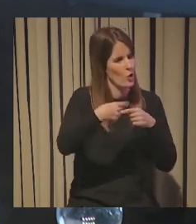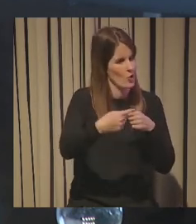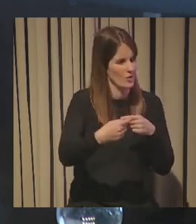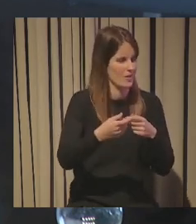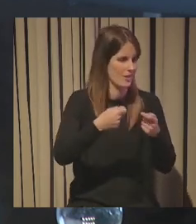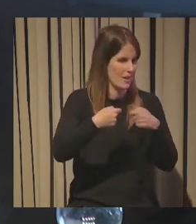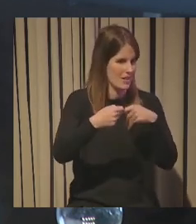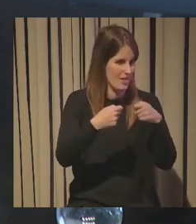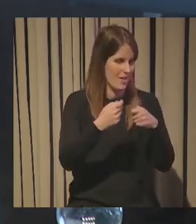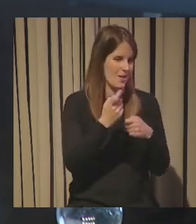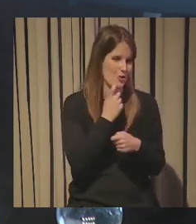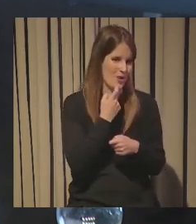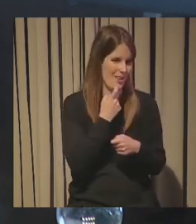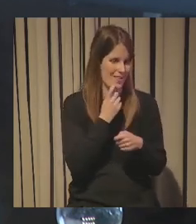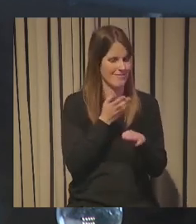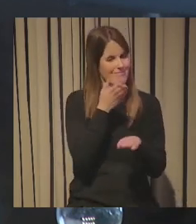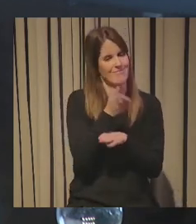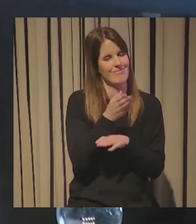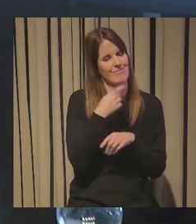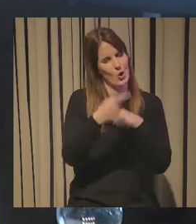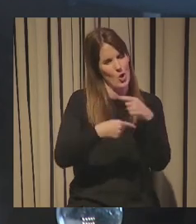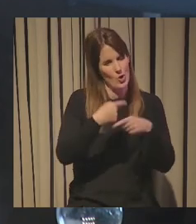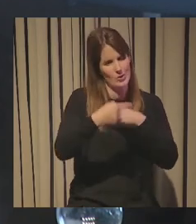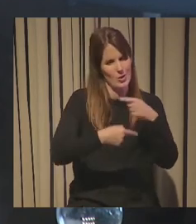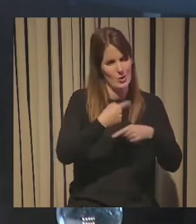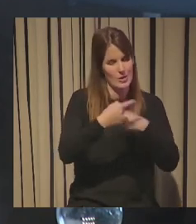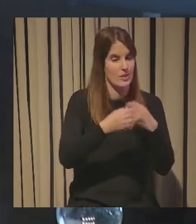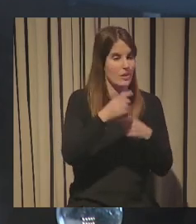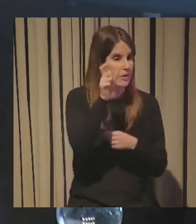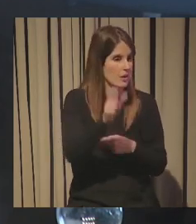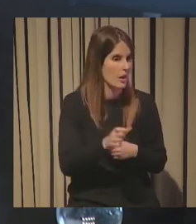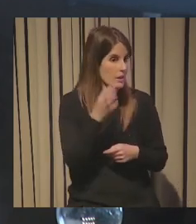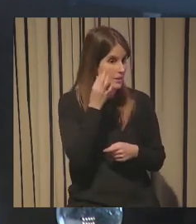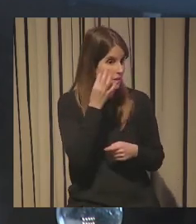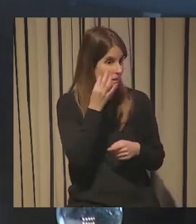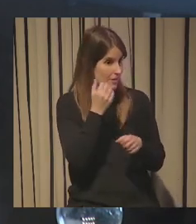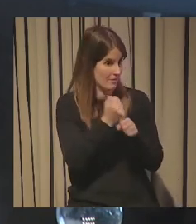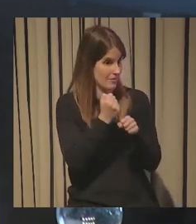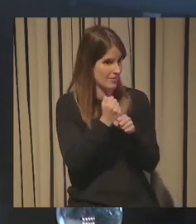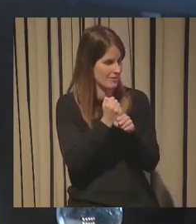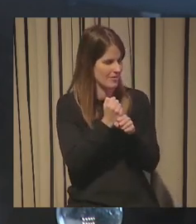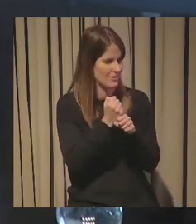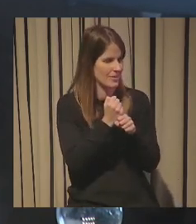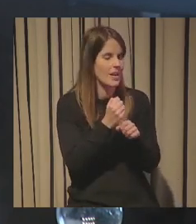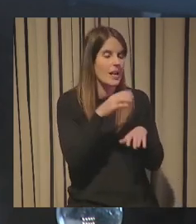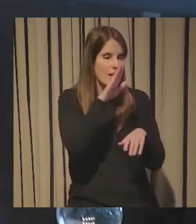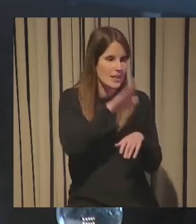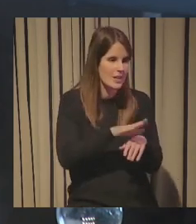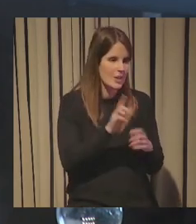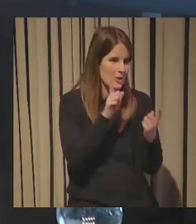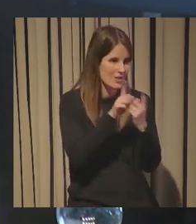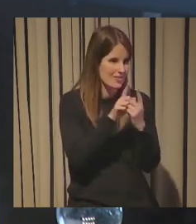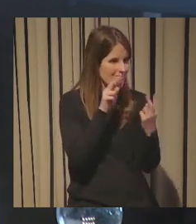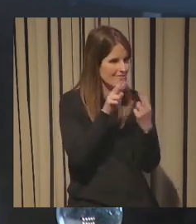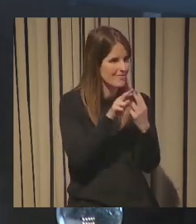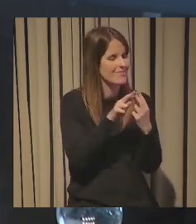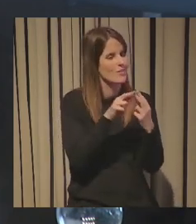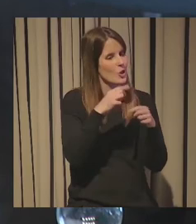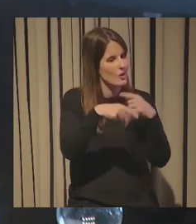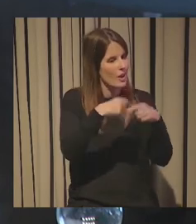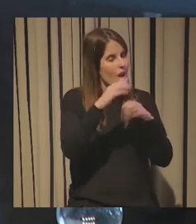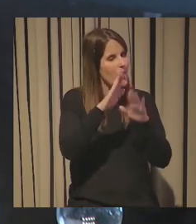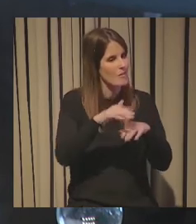a una tienda de chuches y la dependienta y el niño consiguieron